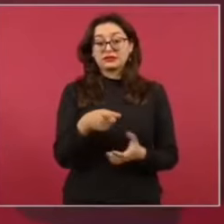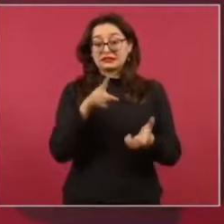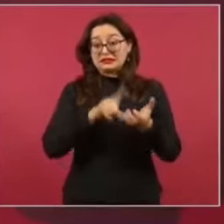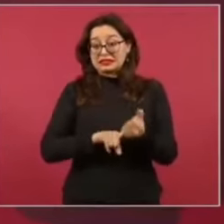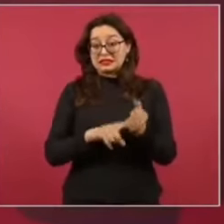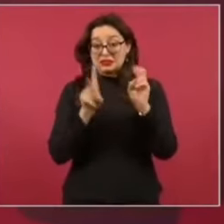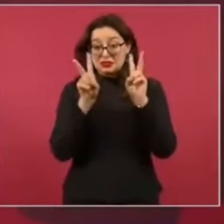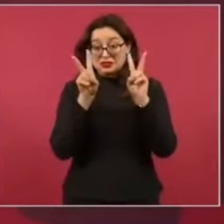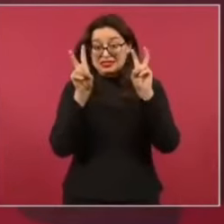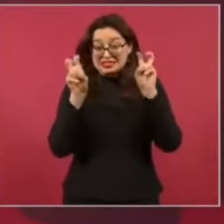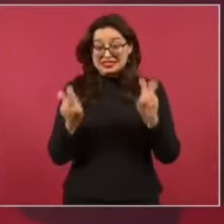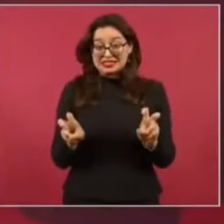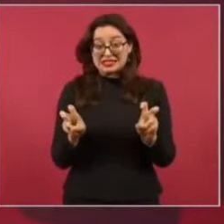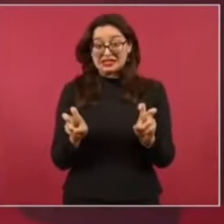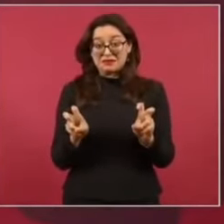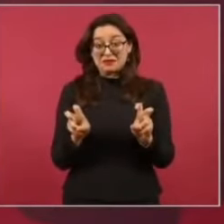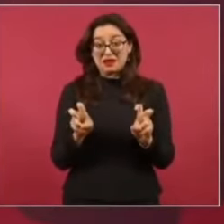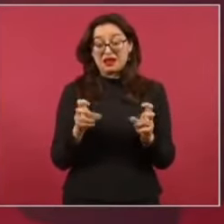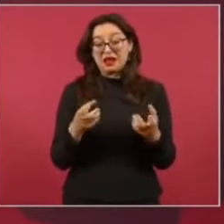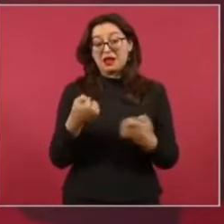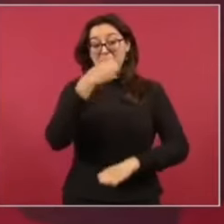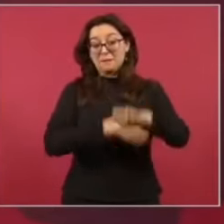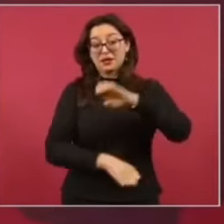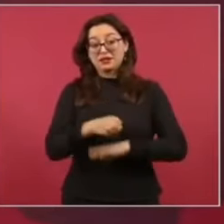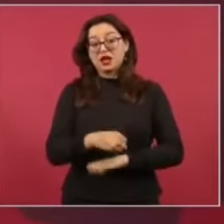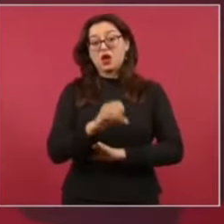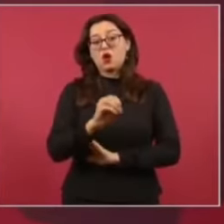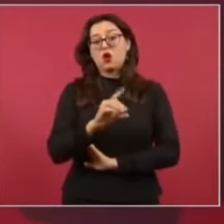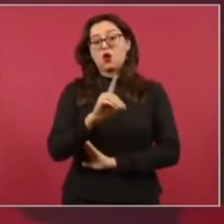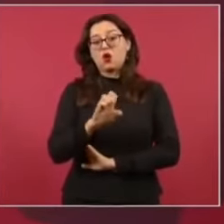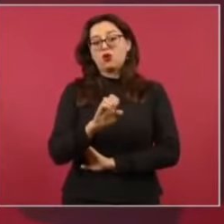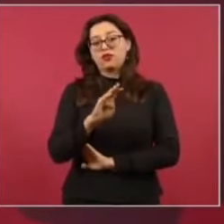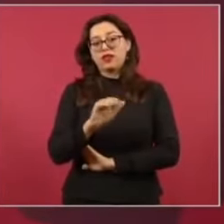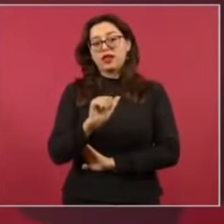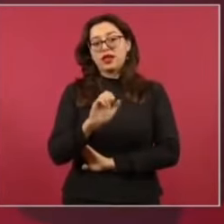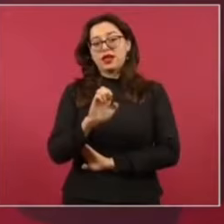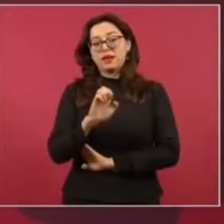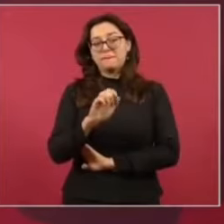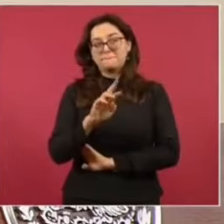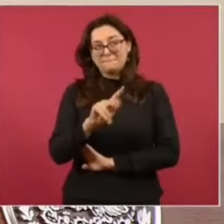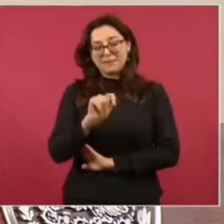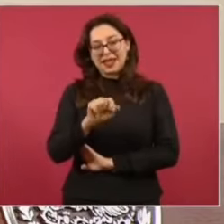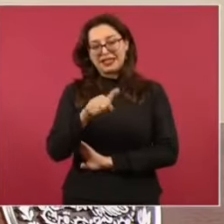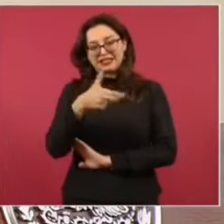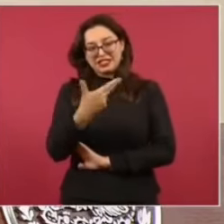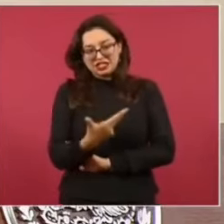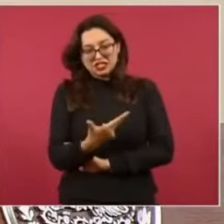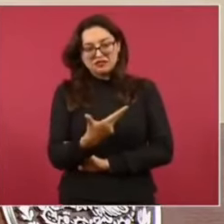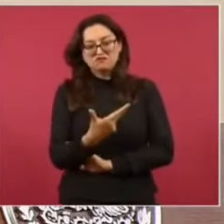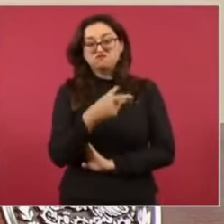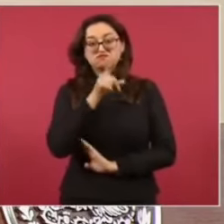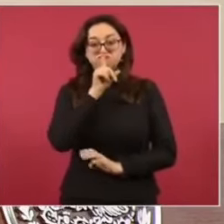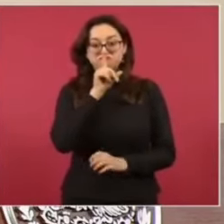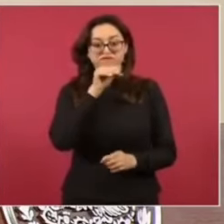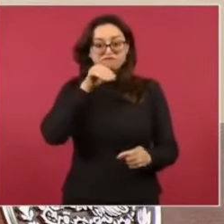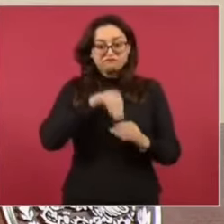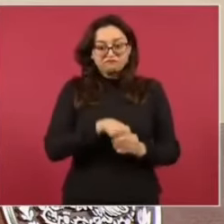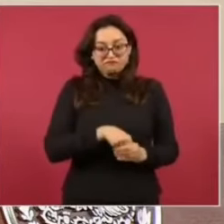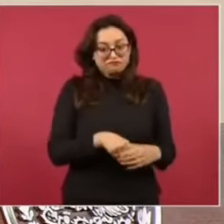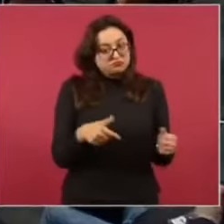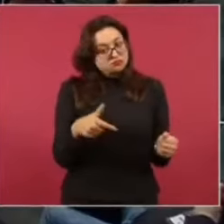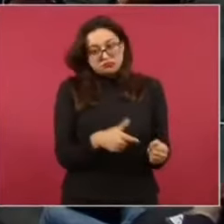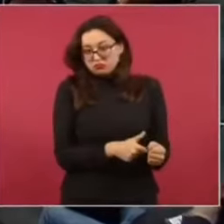lo que había hecho Odebrecht en los fraudes